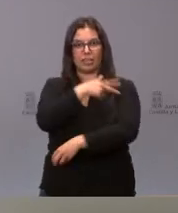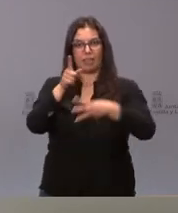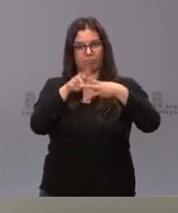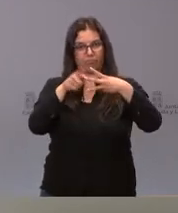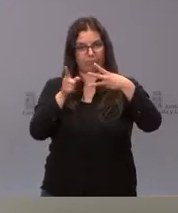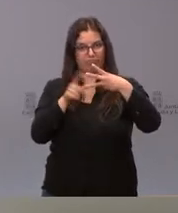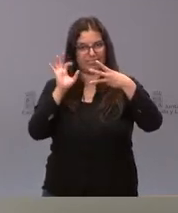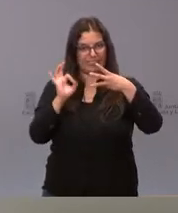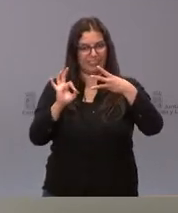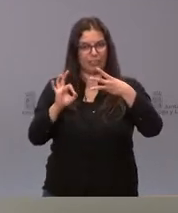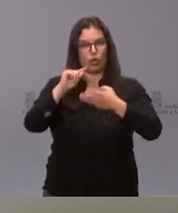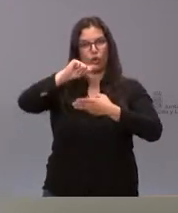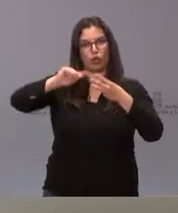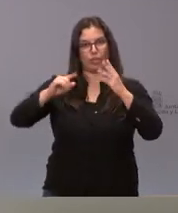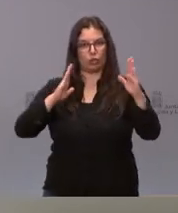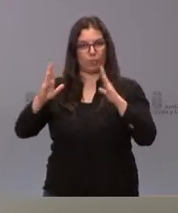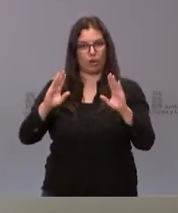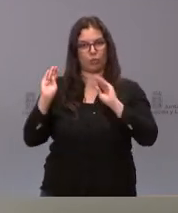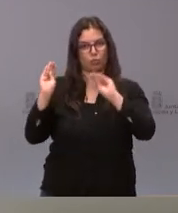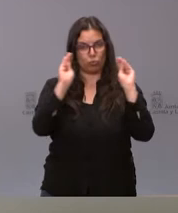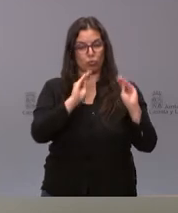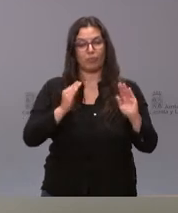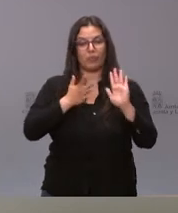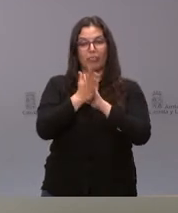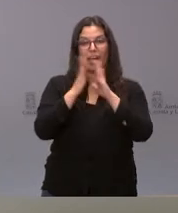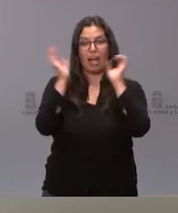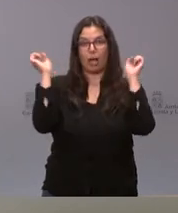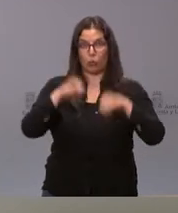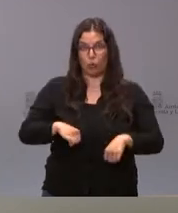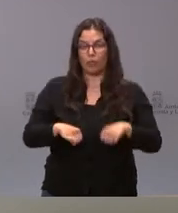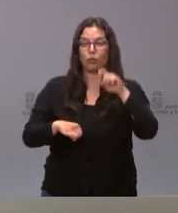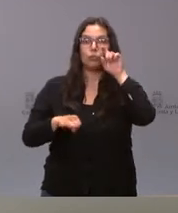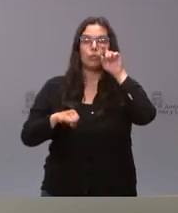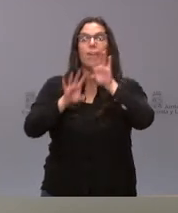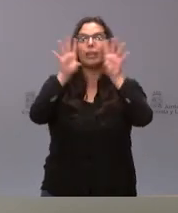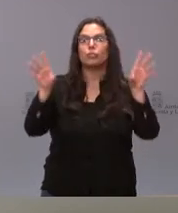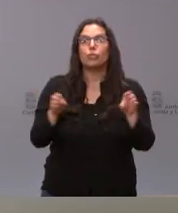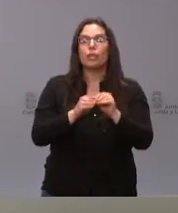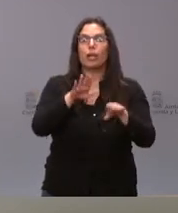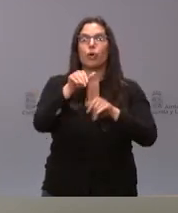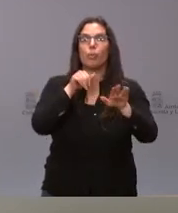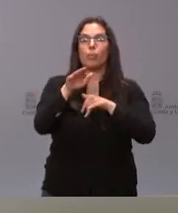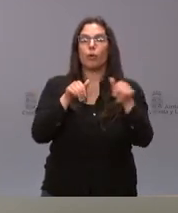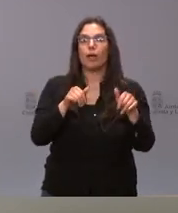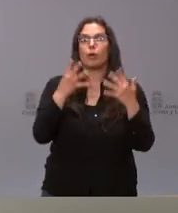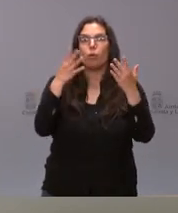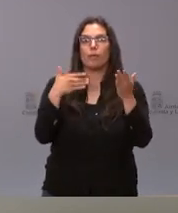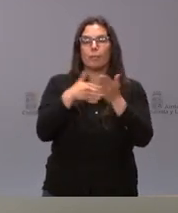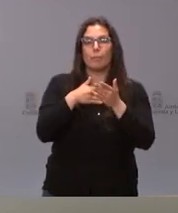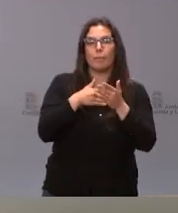Consejería de Sanidad. En total, hablamos que dichos acuerdos de estabilización suponen un total de convocatoria de 9